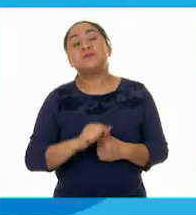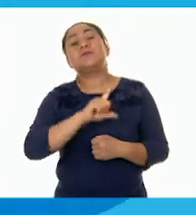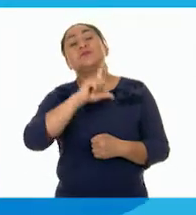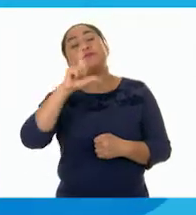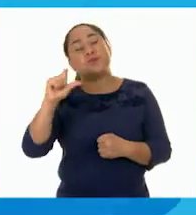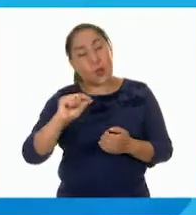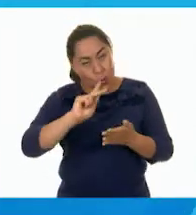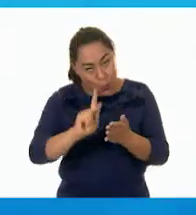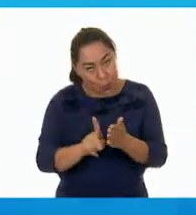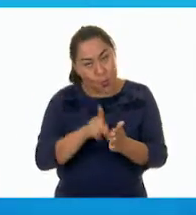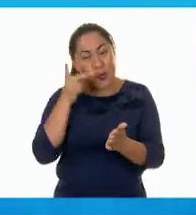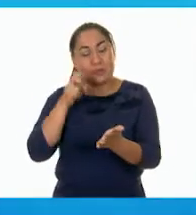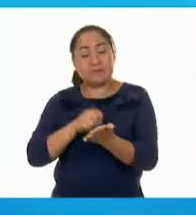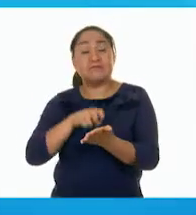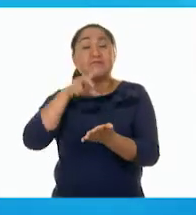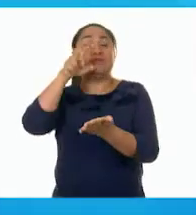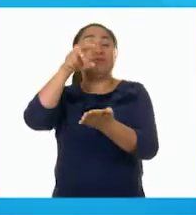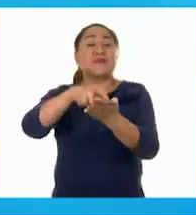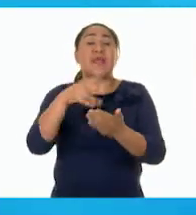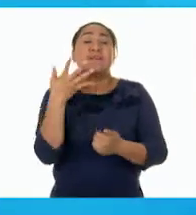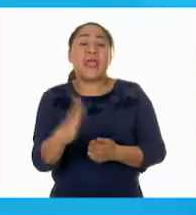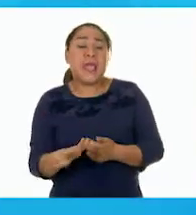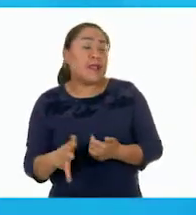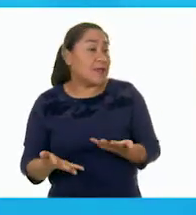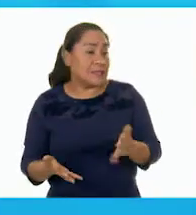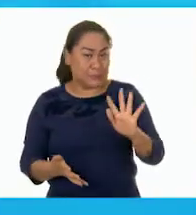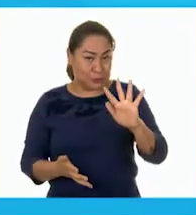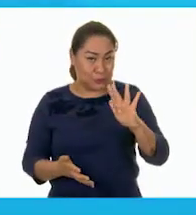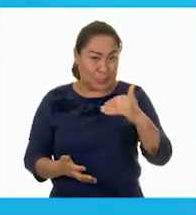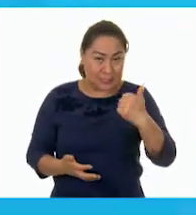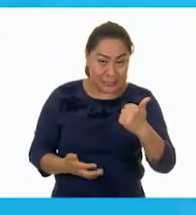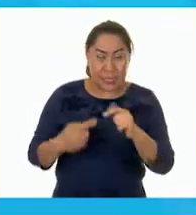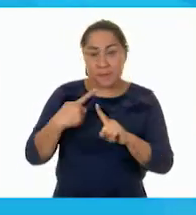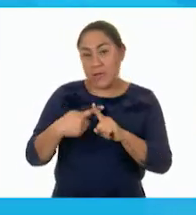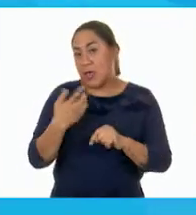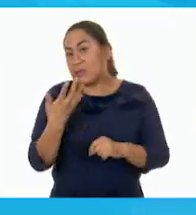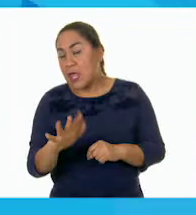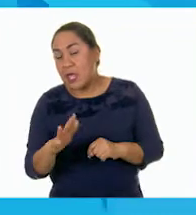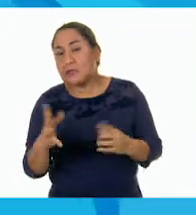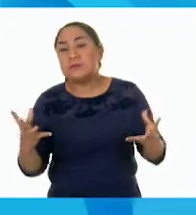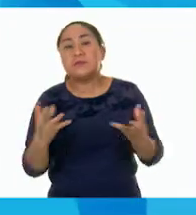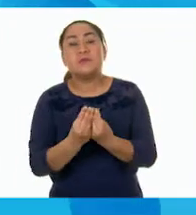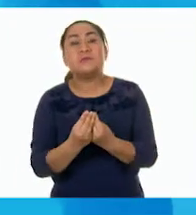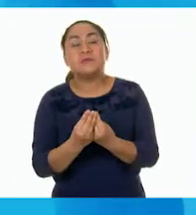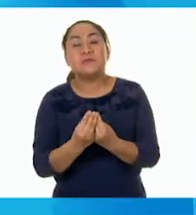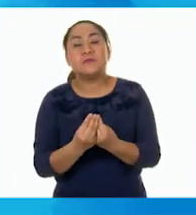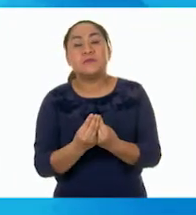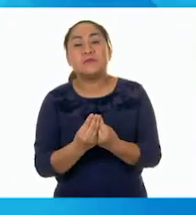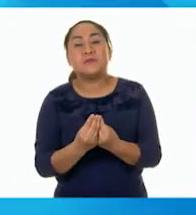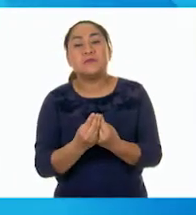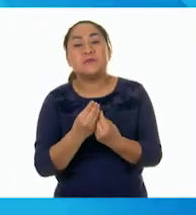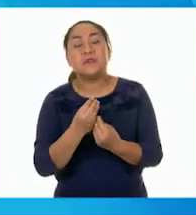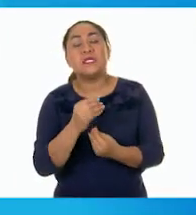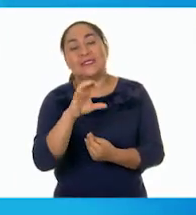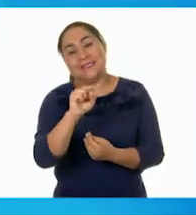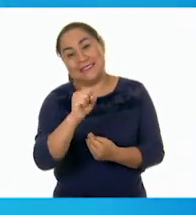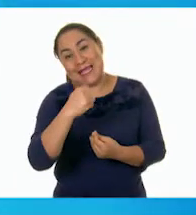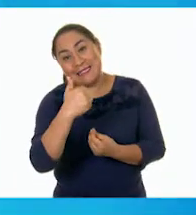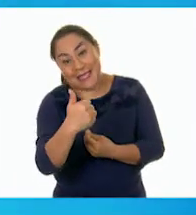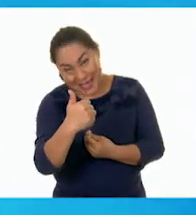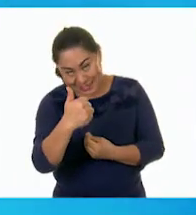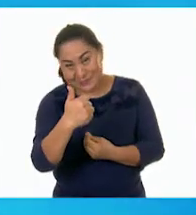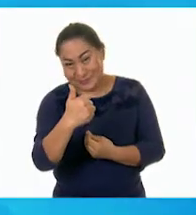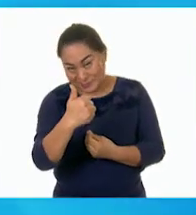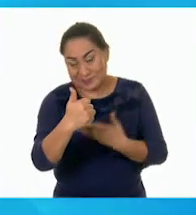segundo salto de otros diez... Nos da, si teníamos cincuenta y seis más diez, nos da... Sesenta y seis. Muy